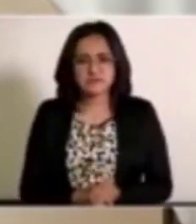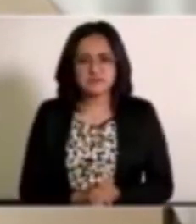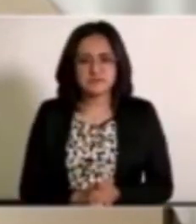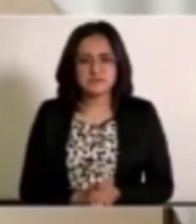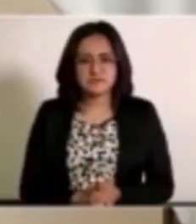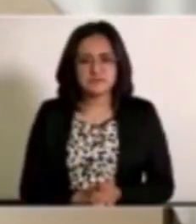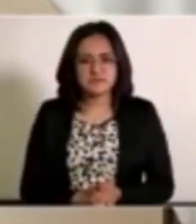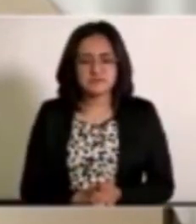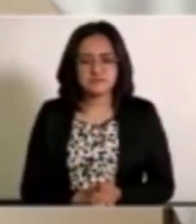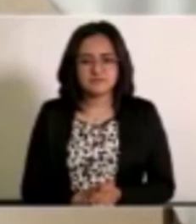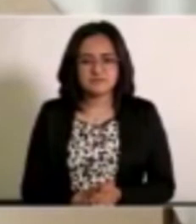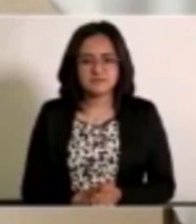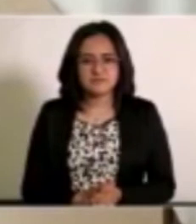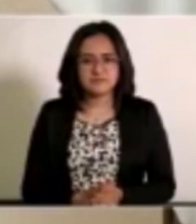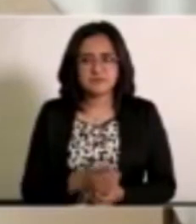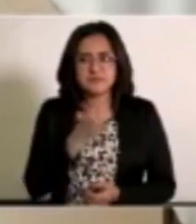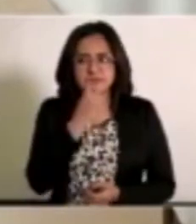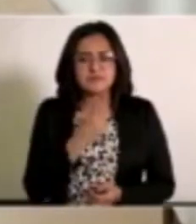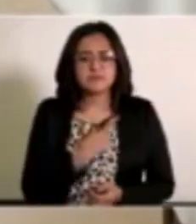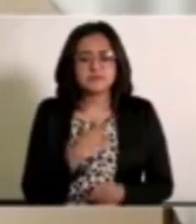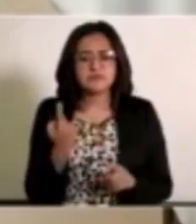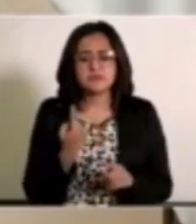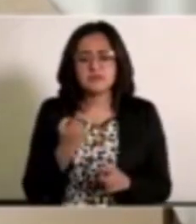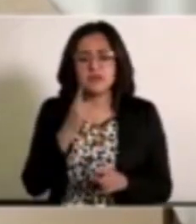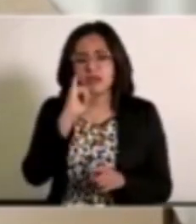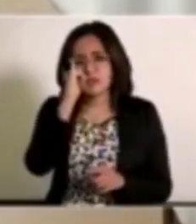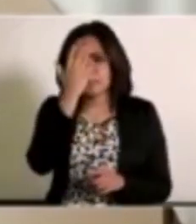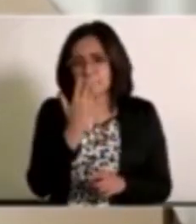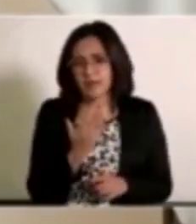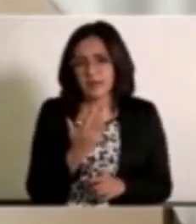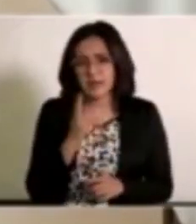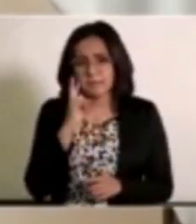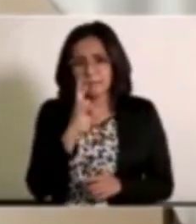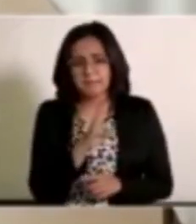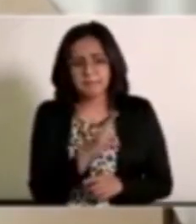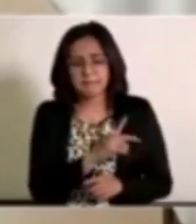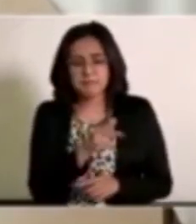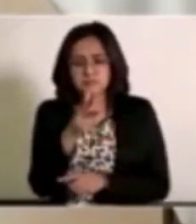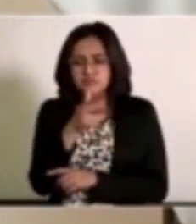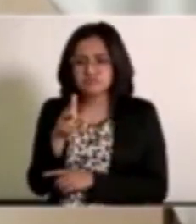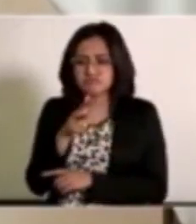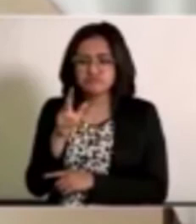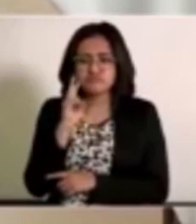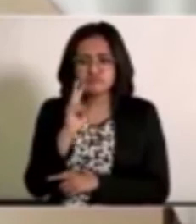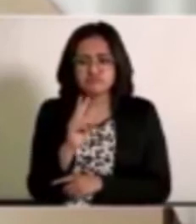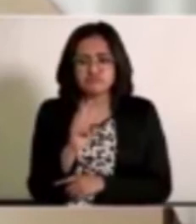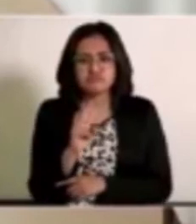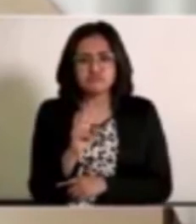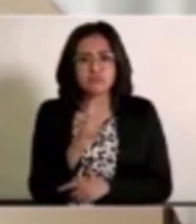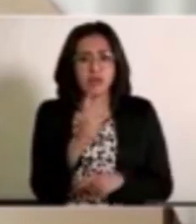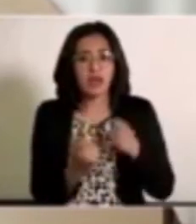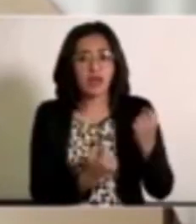Me dicen que el reportaje presenta imágenes de